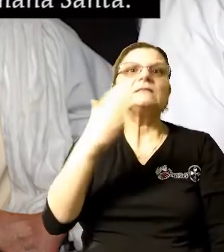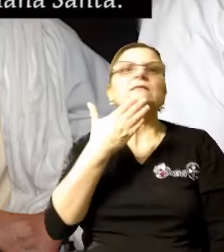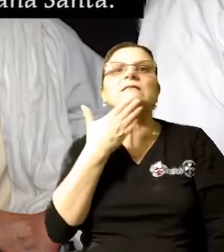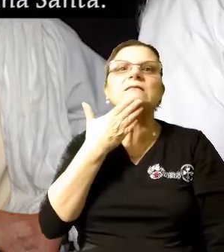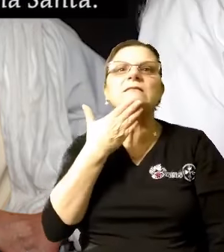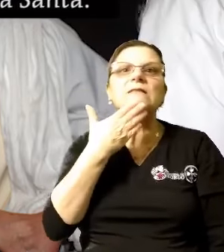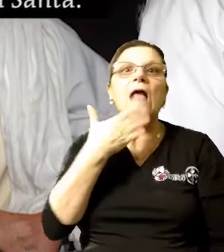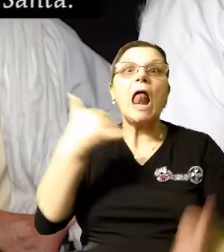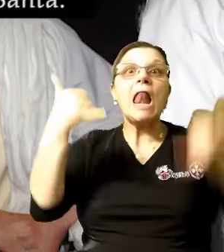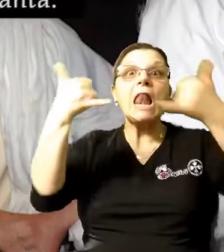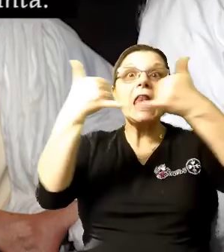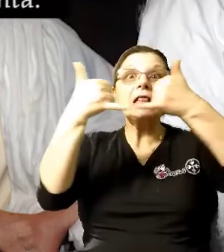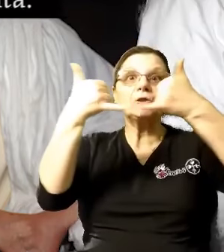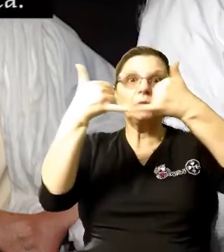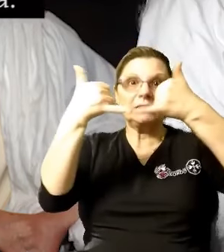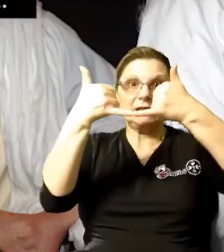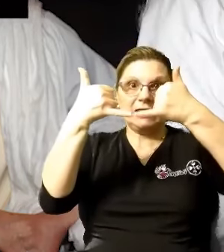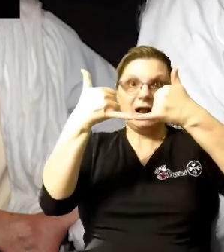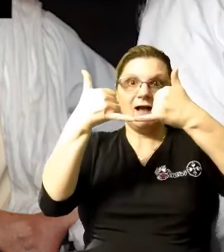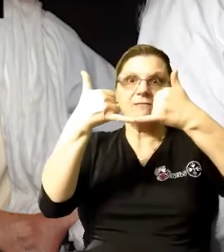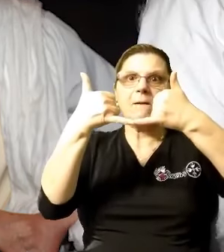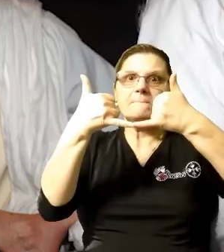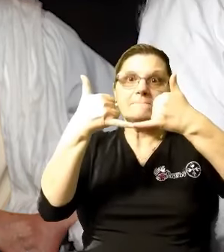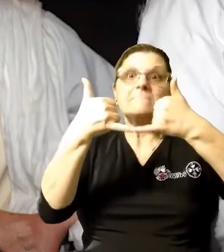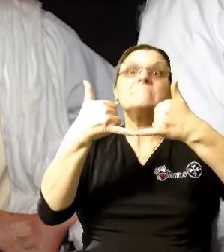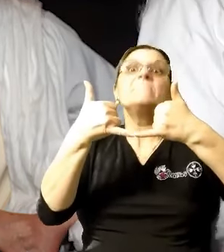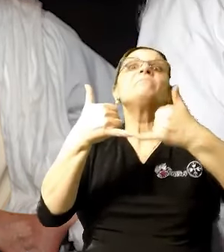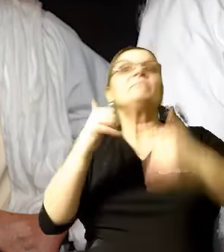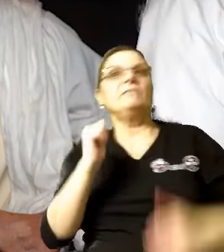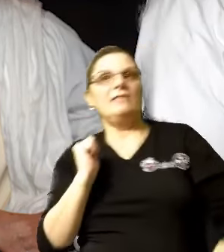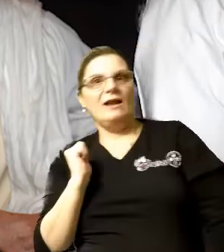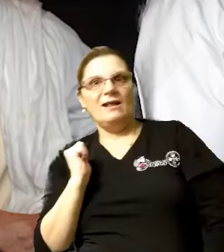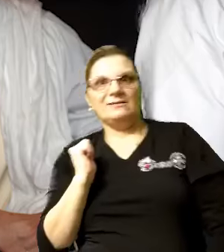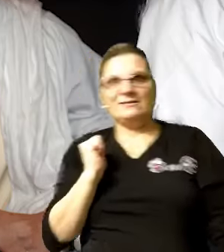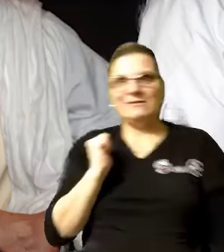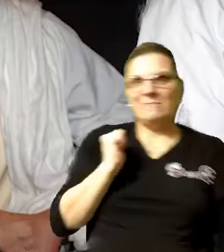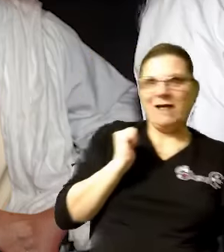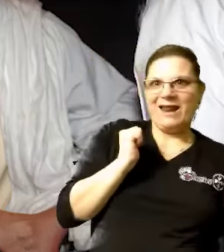icas de la propia Semana Santa.